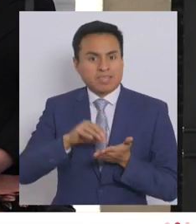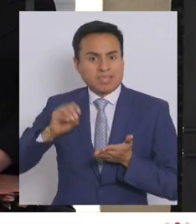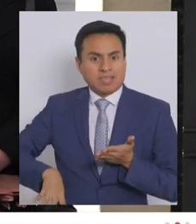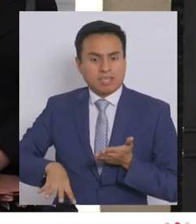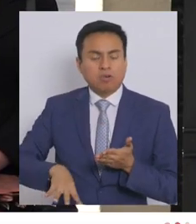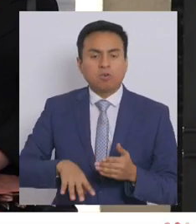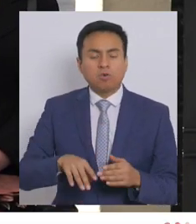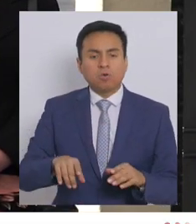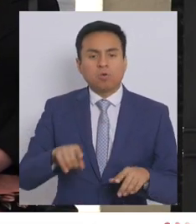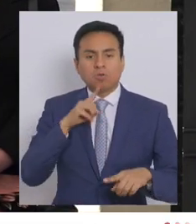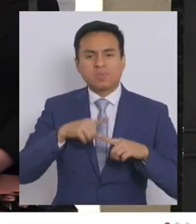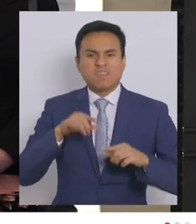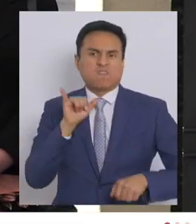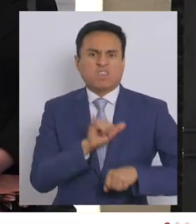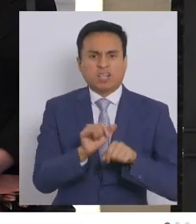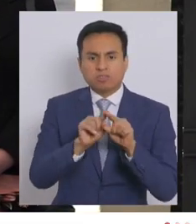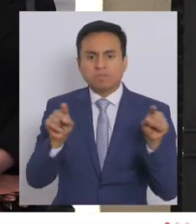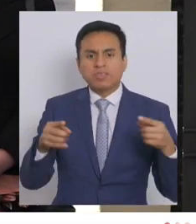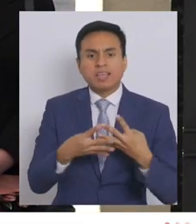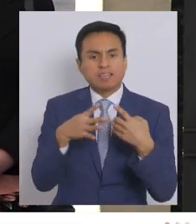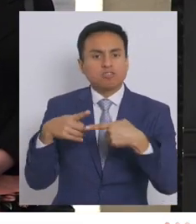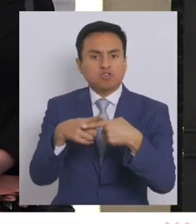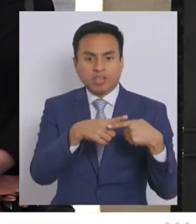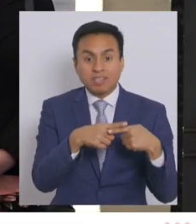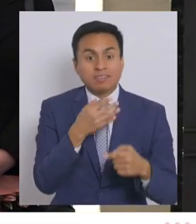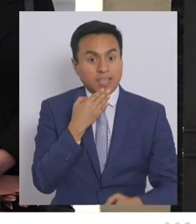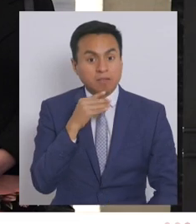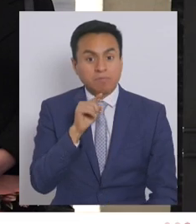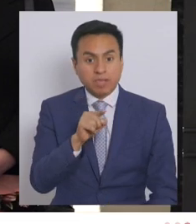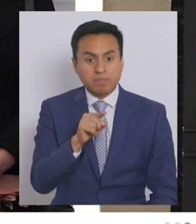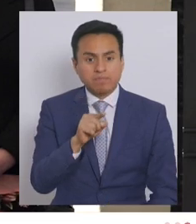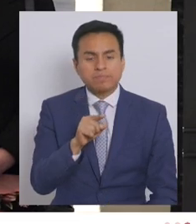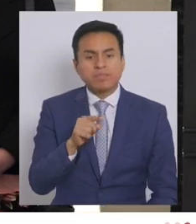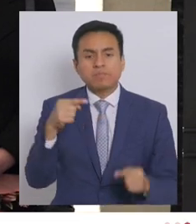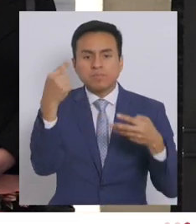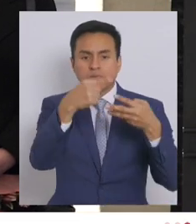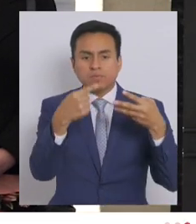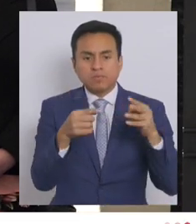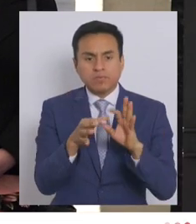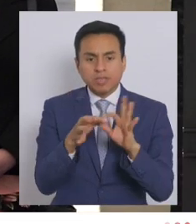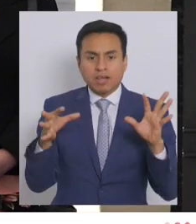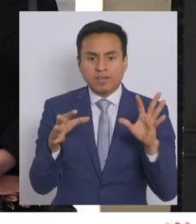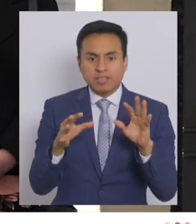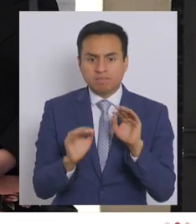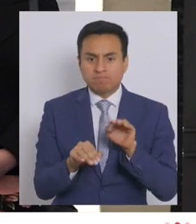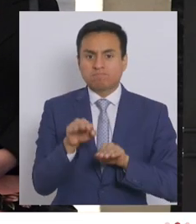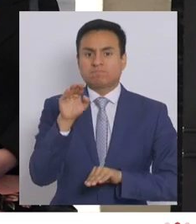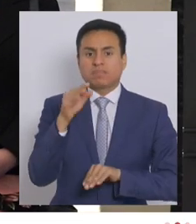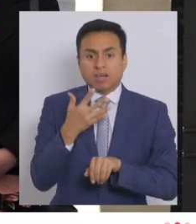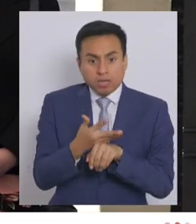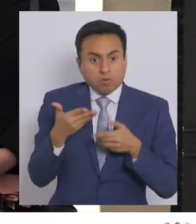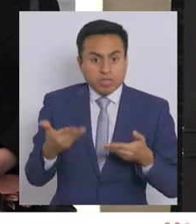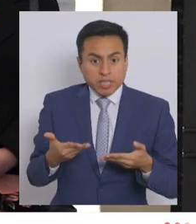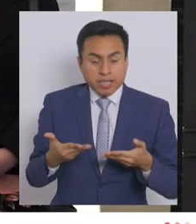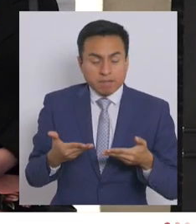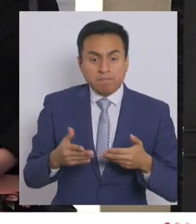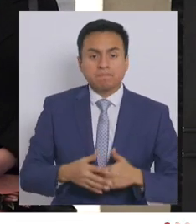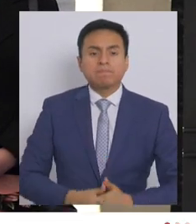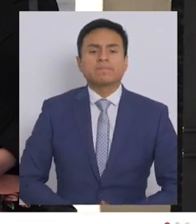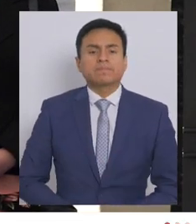identidades falsas, utilizando las redes sociales. Estos agravantes se suman a los que ya existen hoy día,